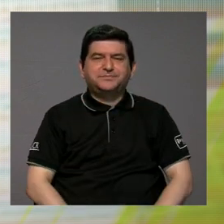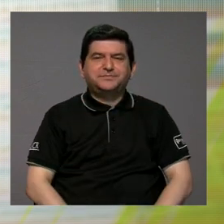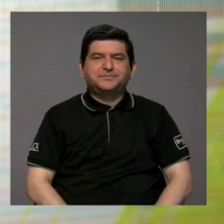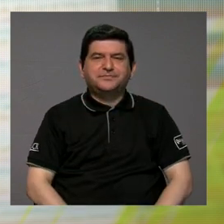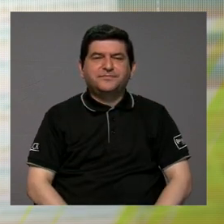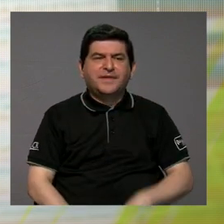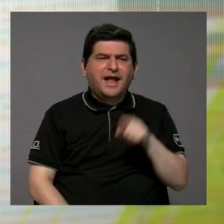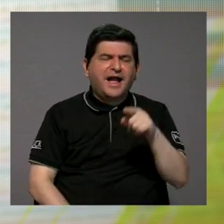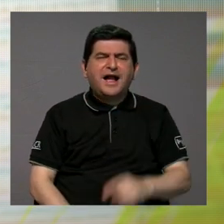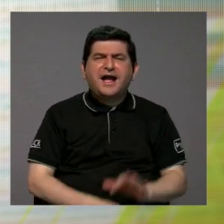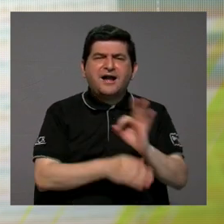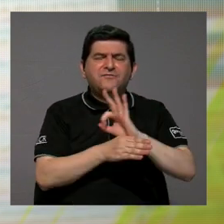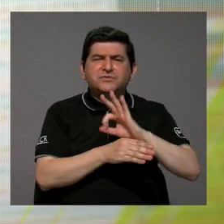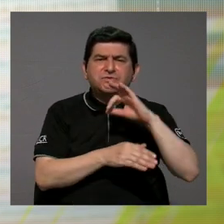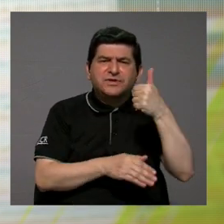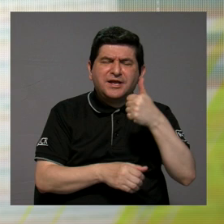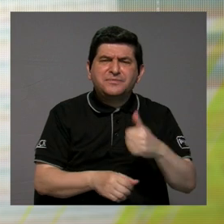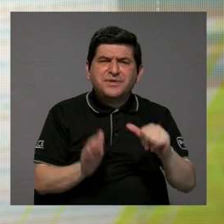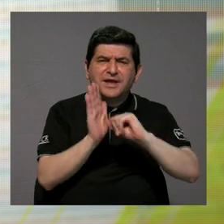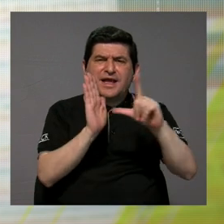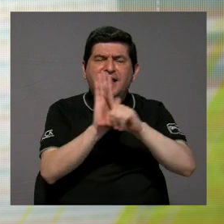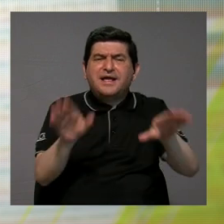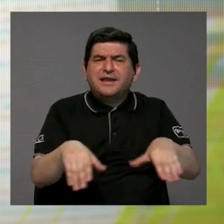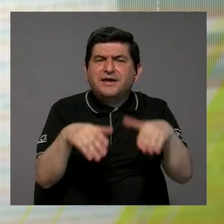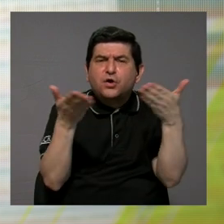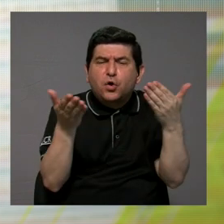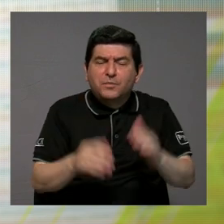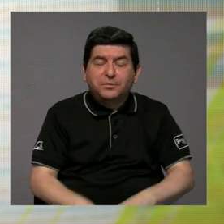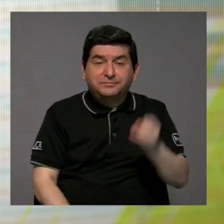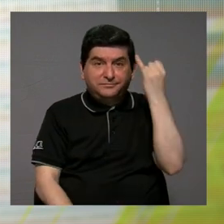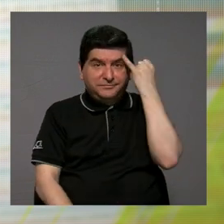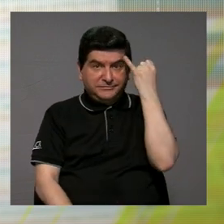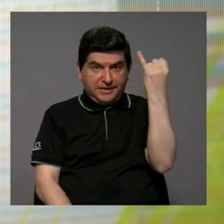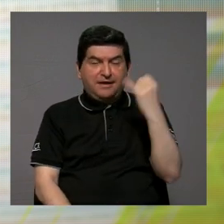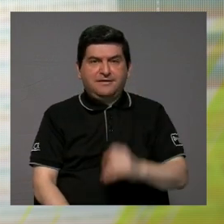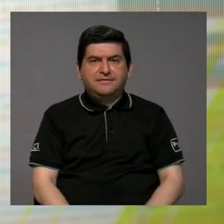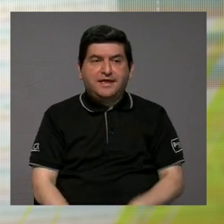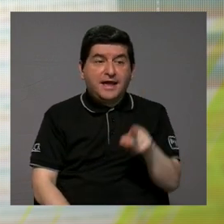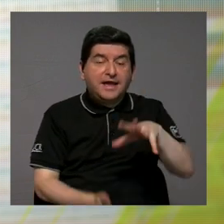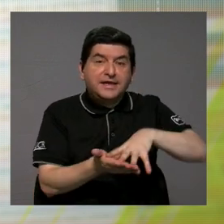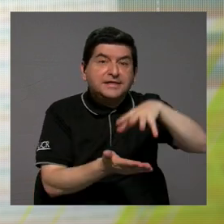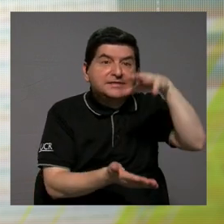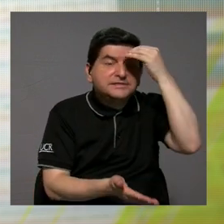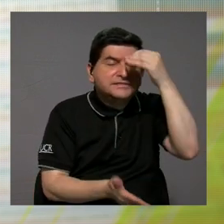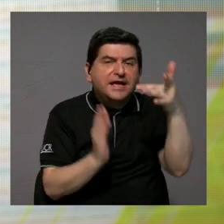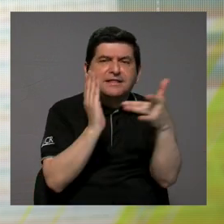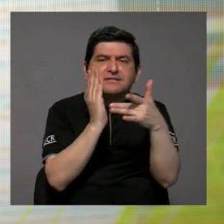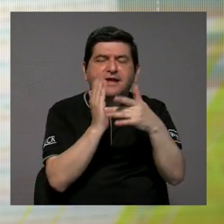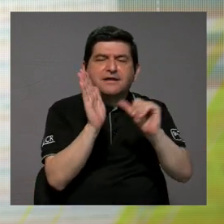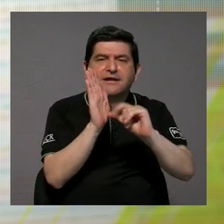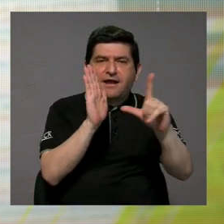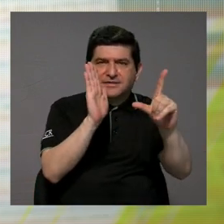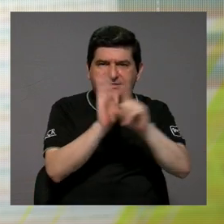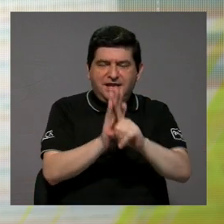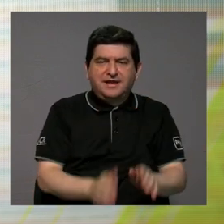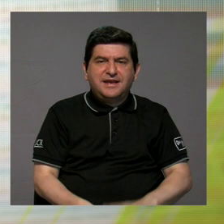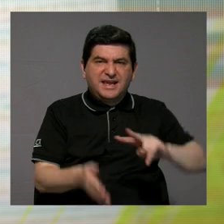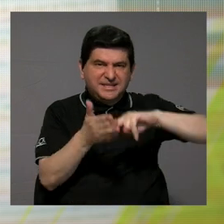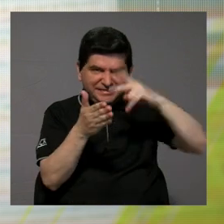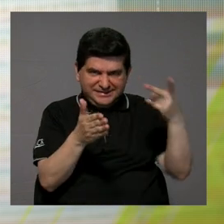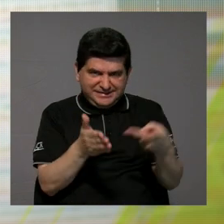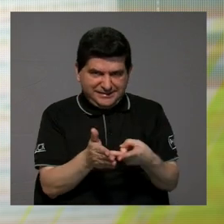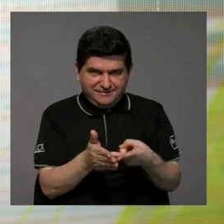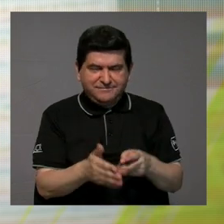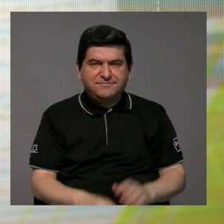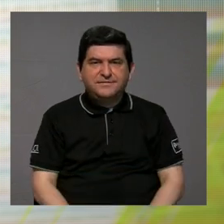¿cómo juega ahí la eficiencia? Bueno, la eficiencia, la idea es que ese aprendizaje de las técnicas legislativas se traduzca,